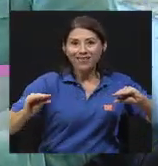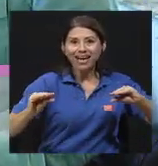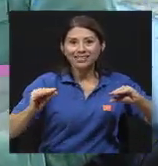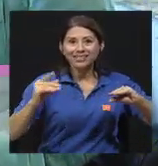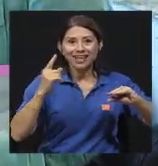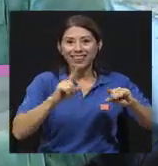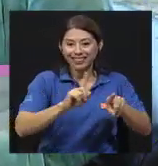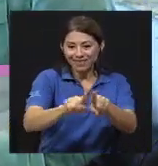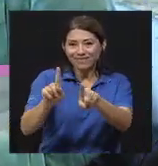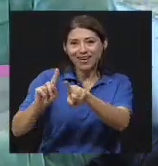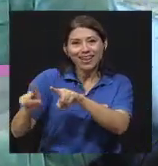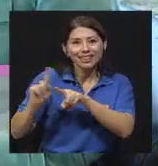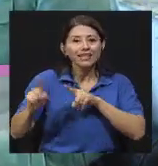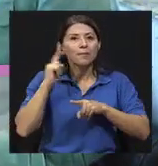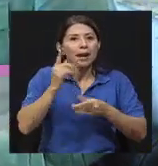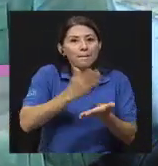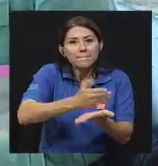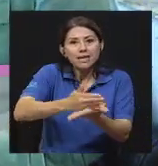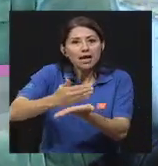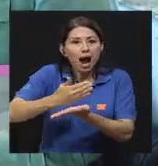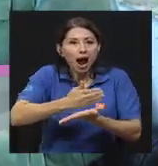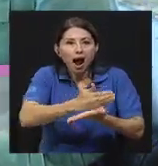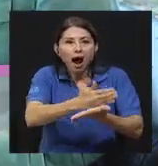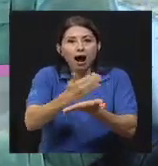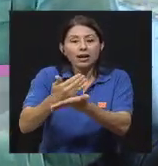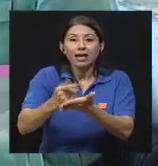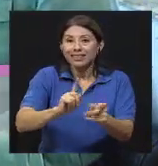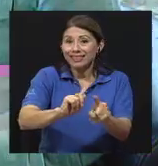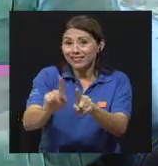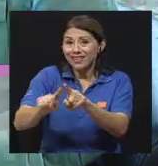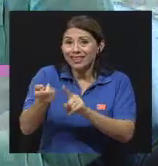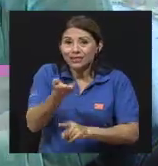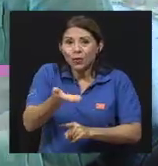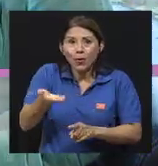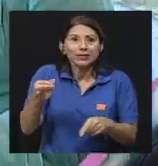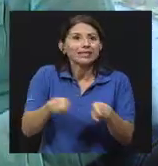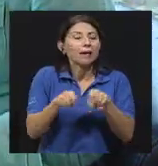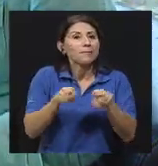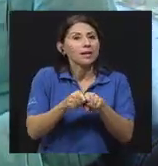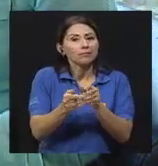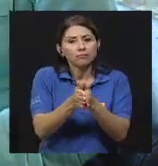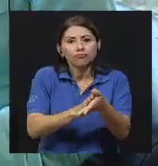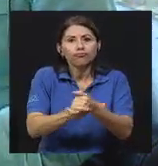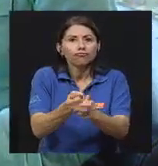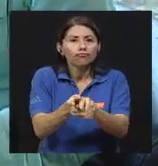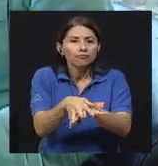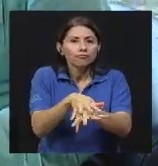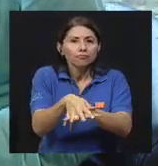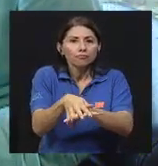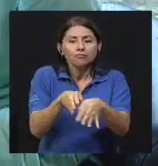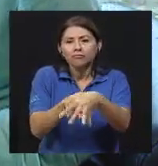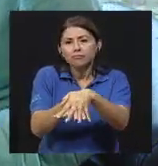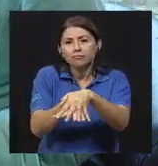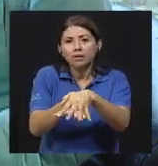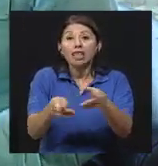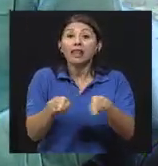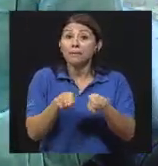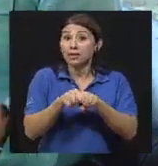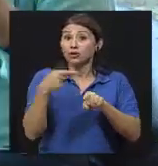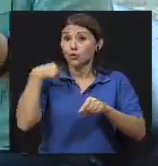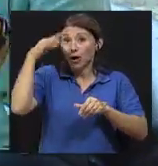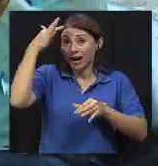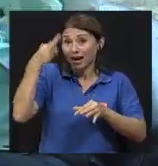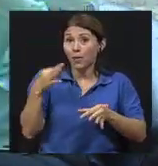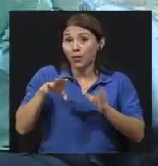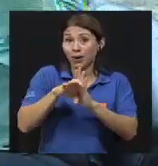tener esos utensilios a mano para la limpieza y esa frecuencia para poder lavarnos las manos. Porque incluso para cambiar el pañal de un bebé, yo